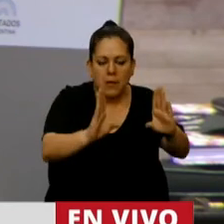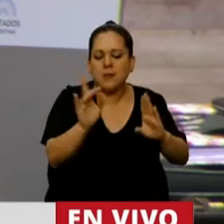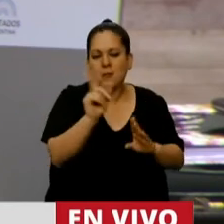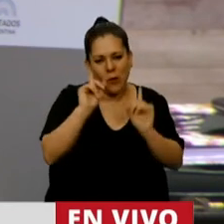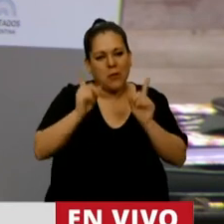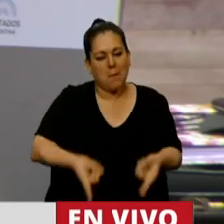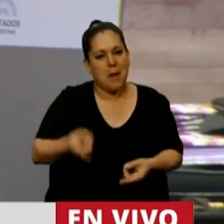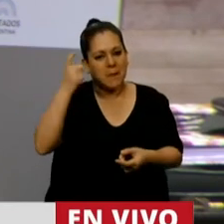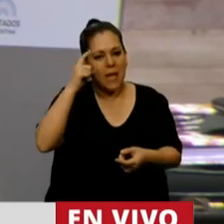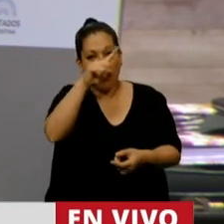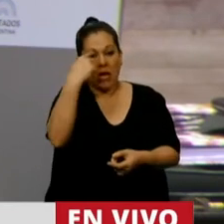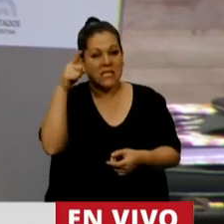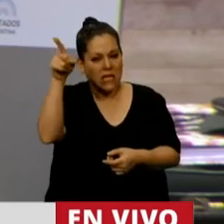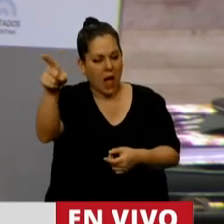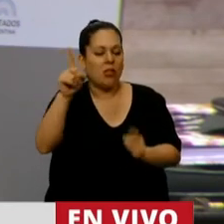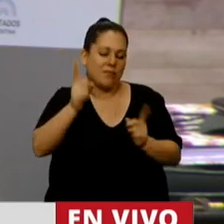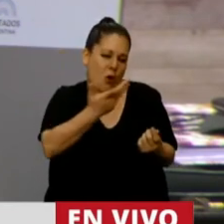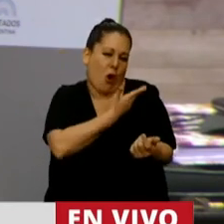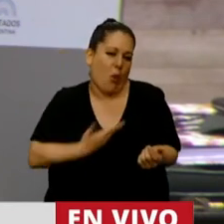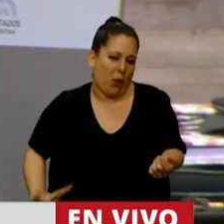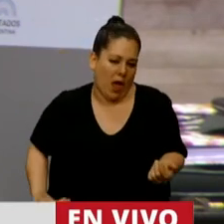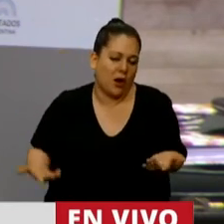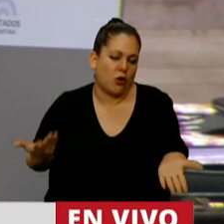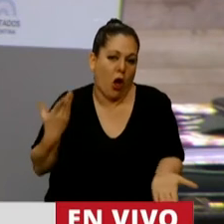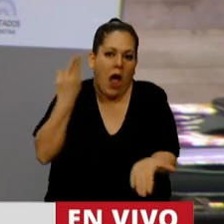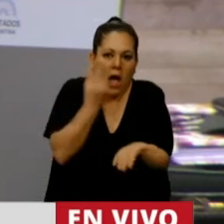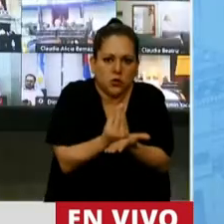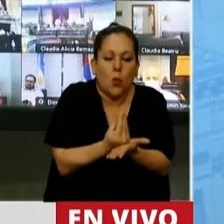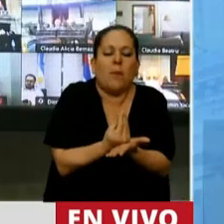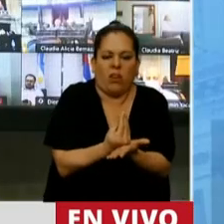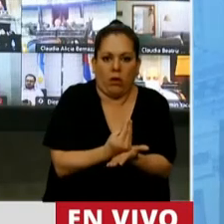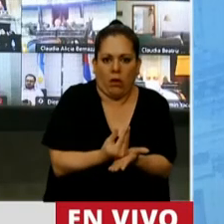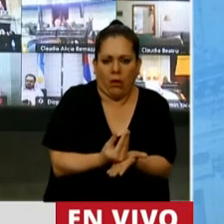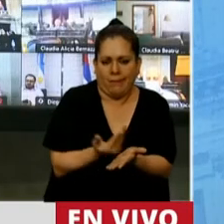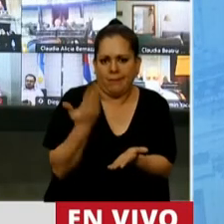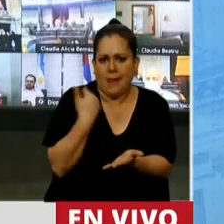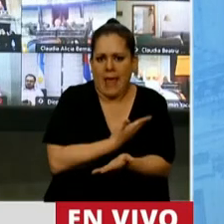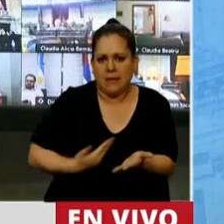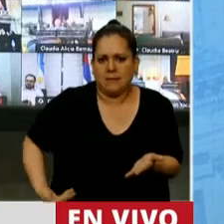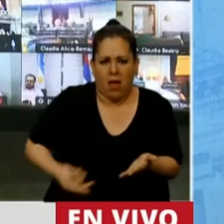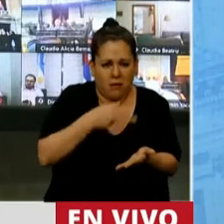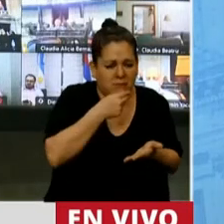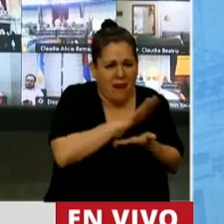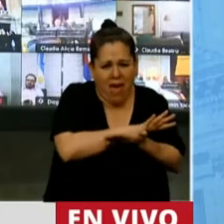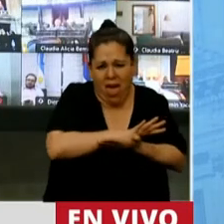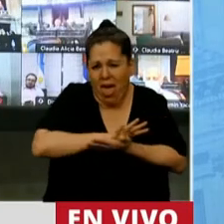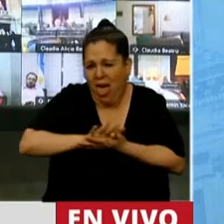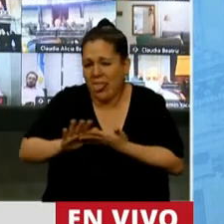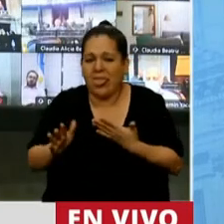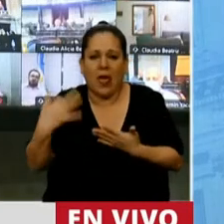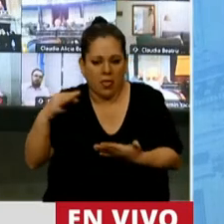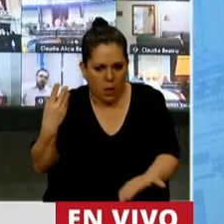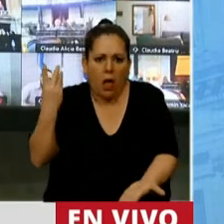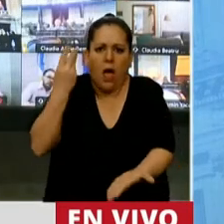y en un gobierno que asume un Estado desbastado, porque digo, esto es parte del recorrido